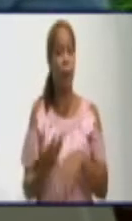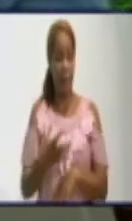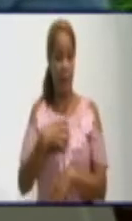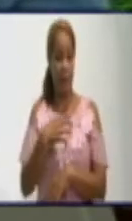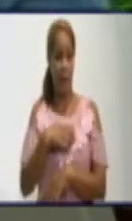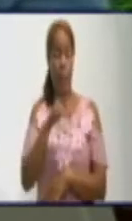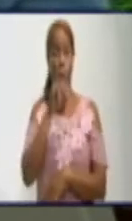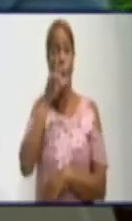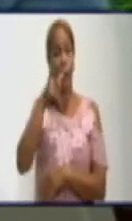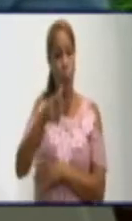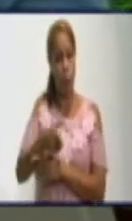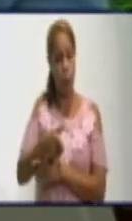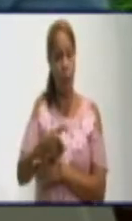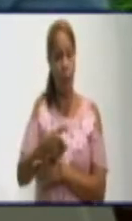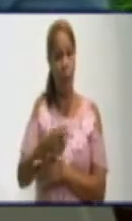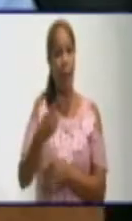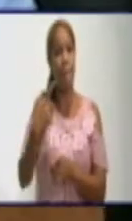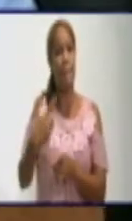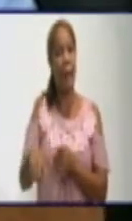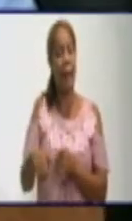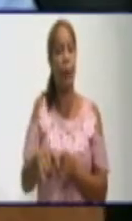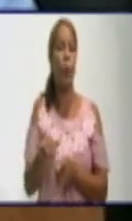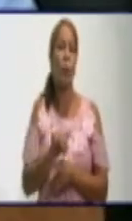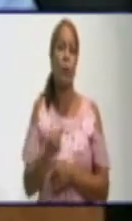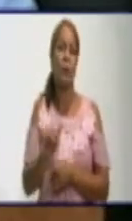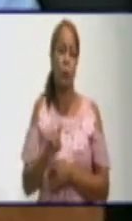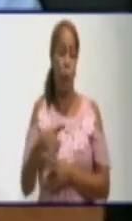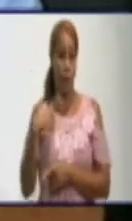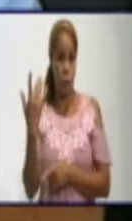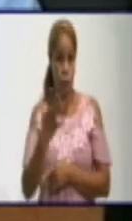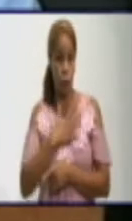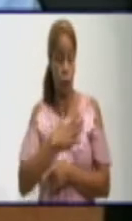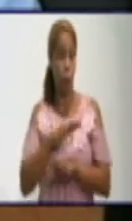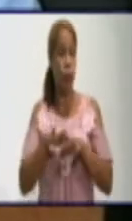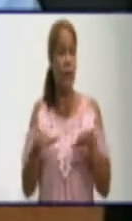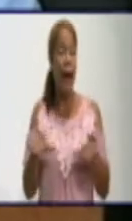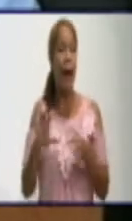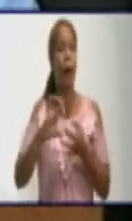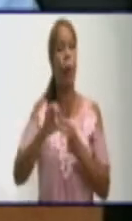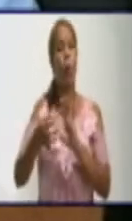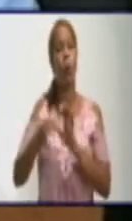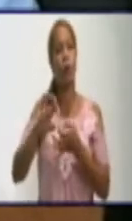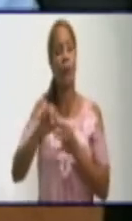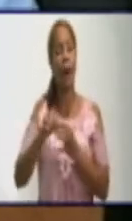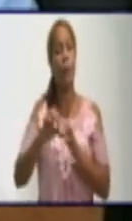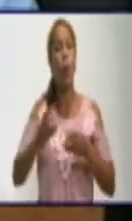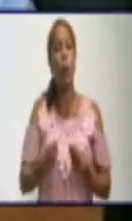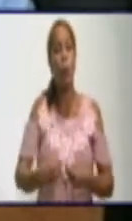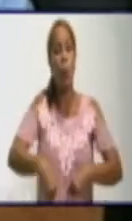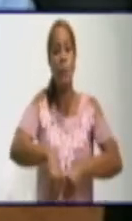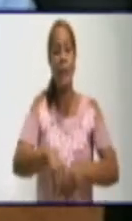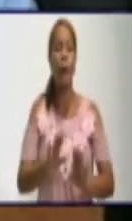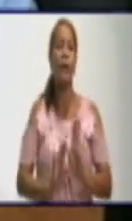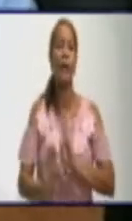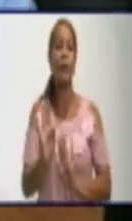No obstante esto, nosotros hemos coordinado con los consejos de defensa municipales